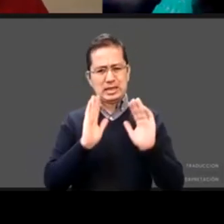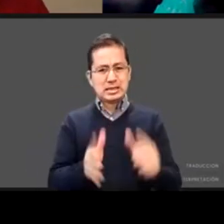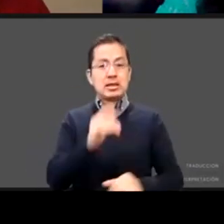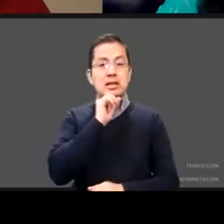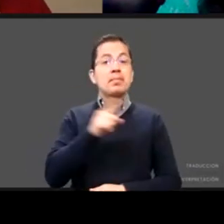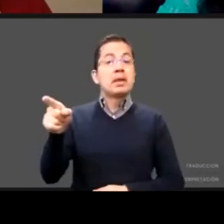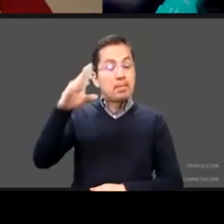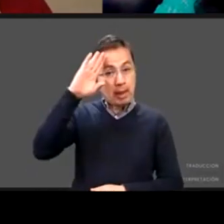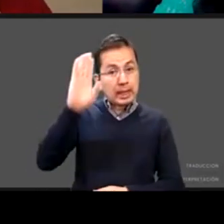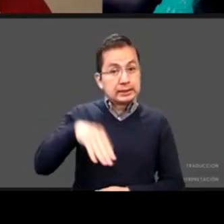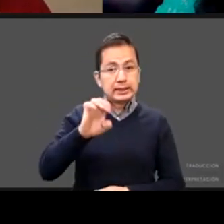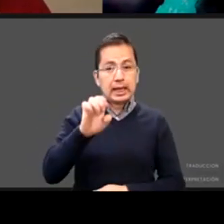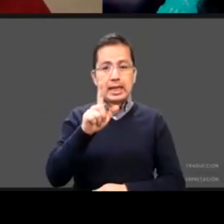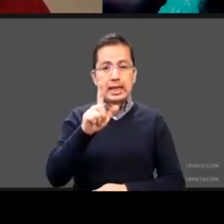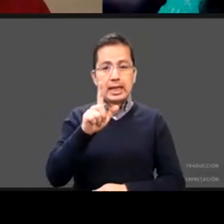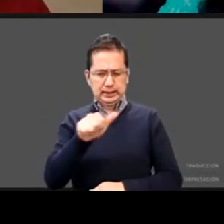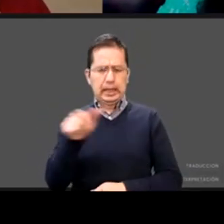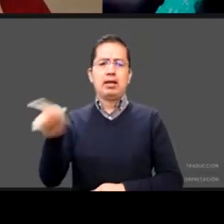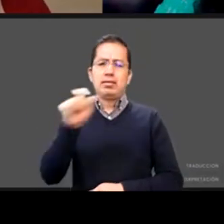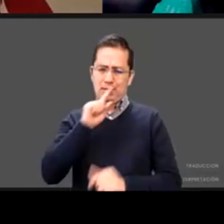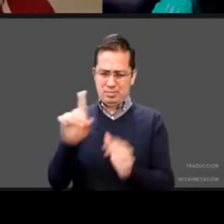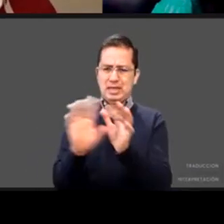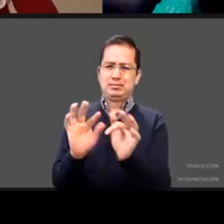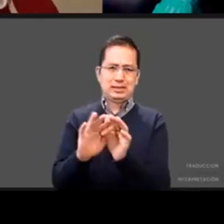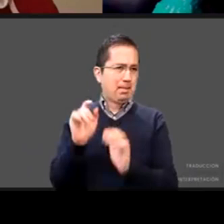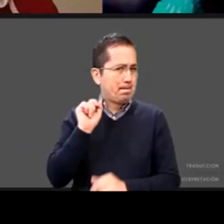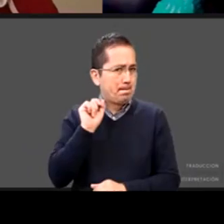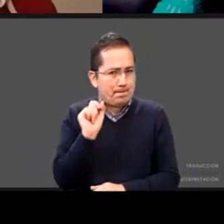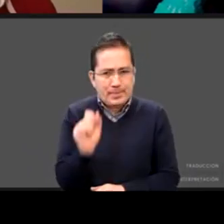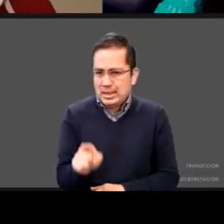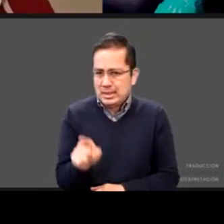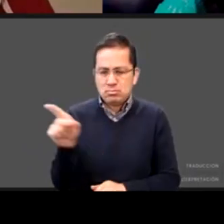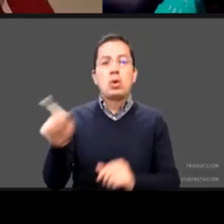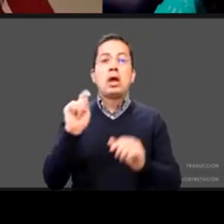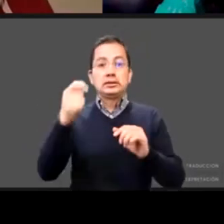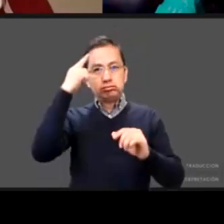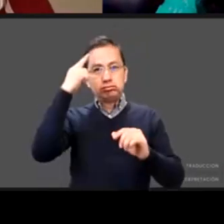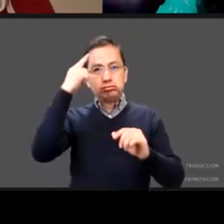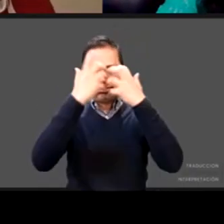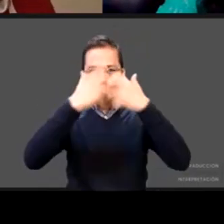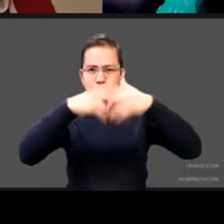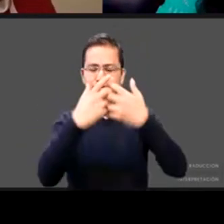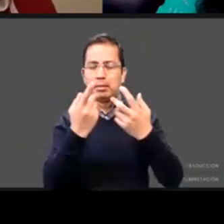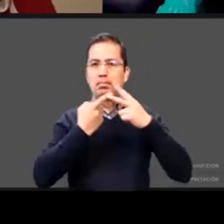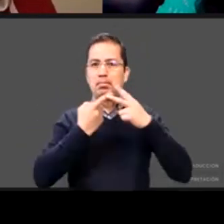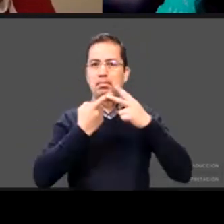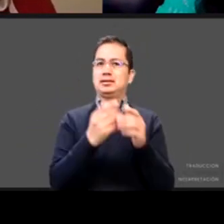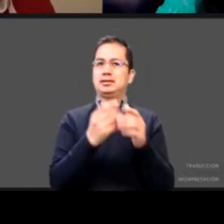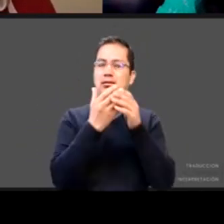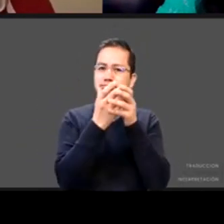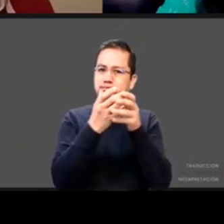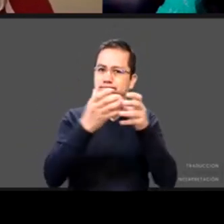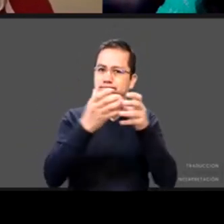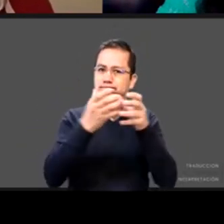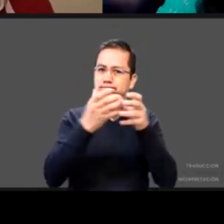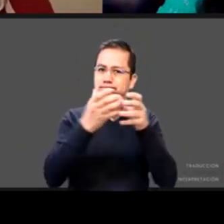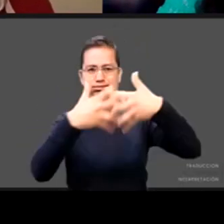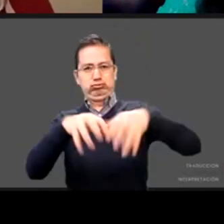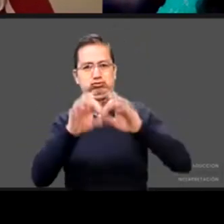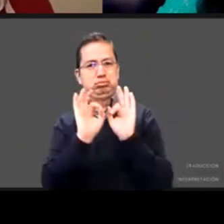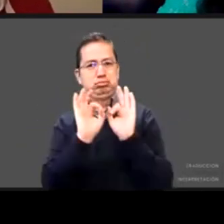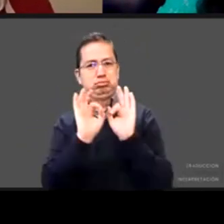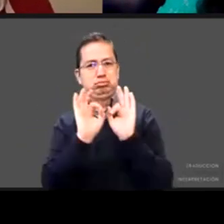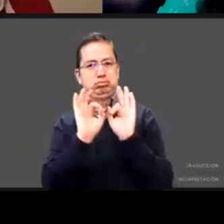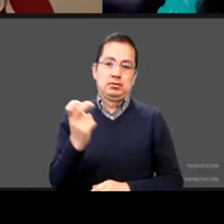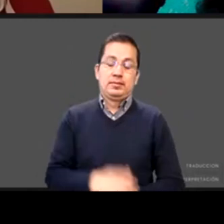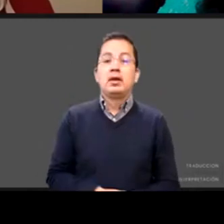el tema del desarrollo del cerebro y solamente decir que para nosotros es fundamental que la primera